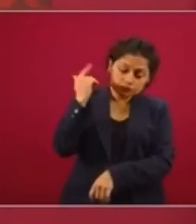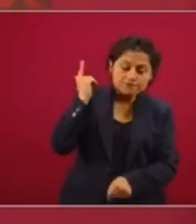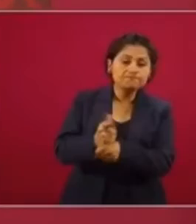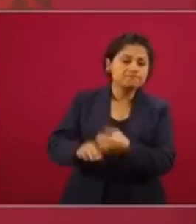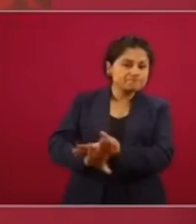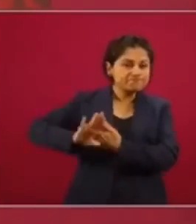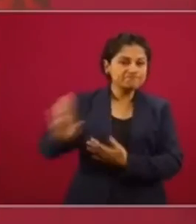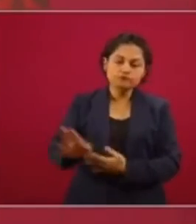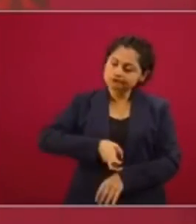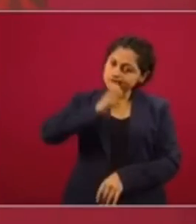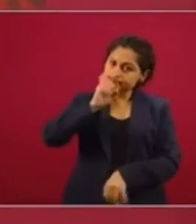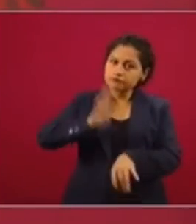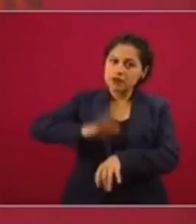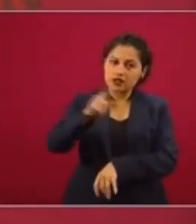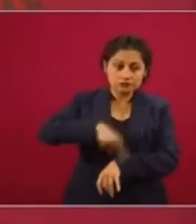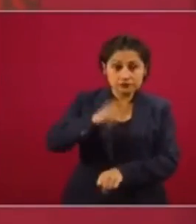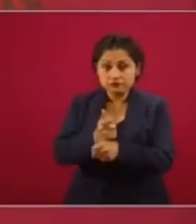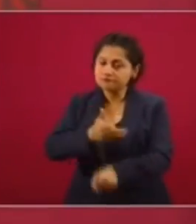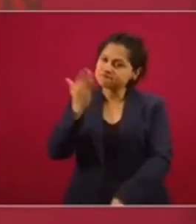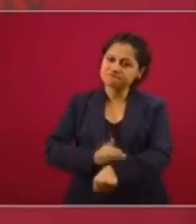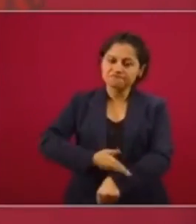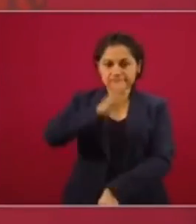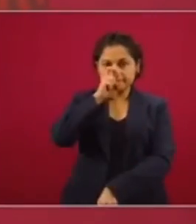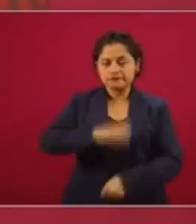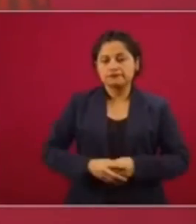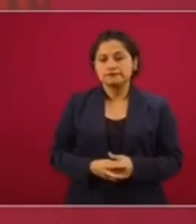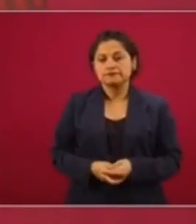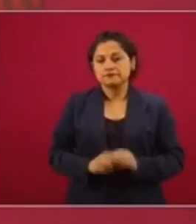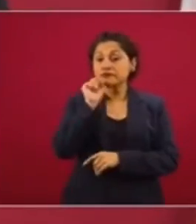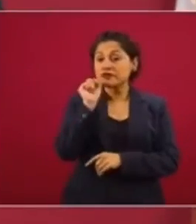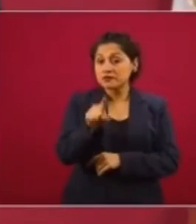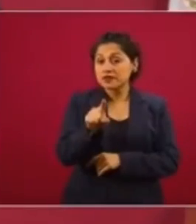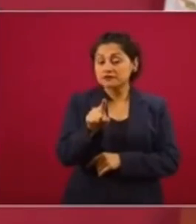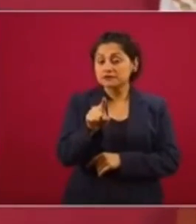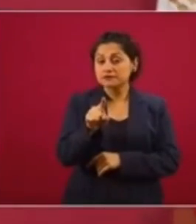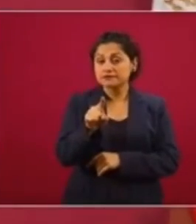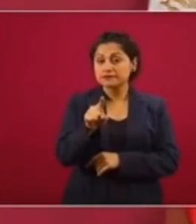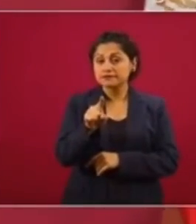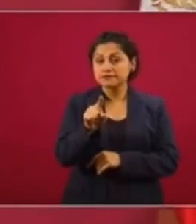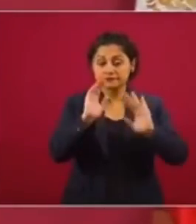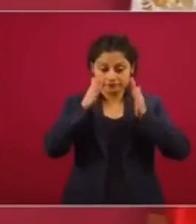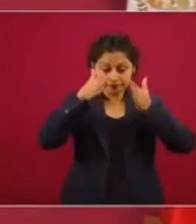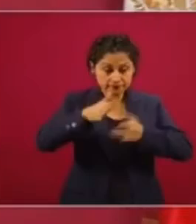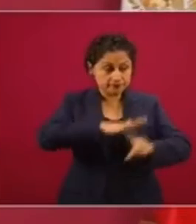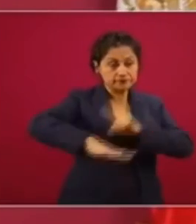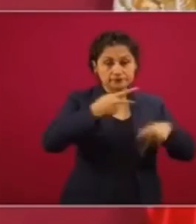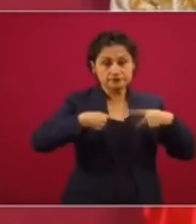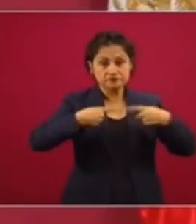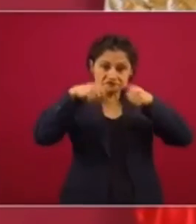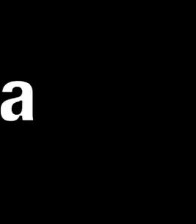Cero corrupción. Cero impunidad. Y decidimos apoyar más a la población.